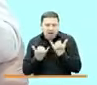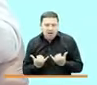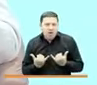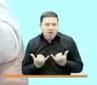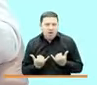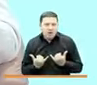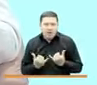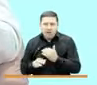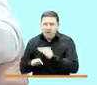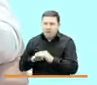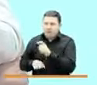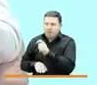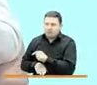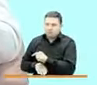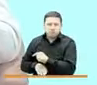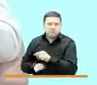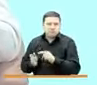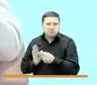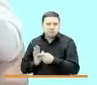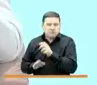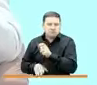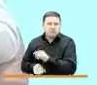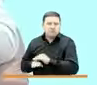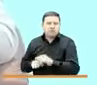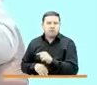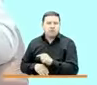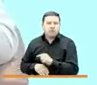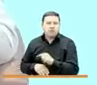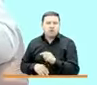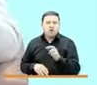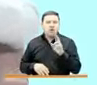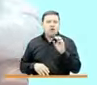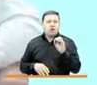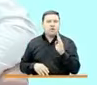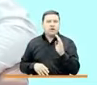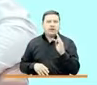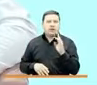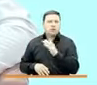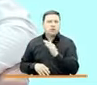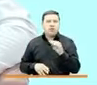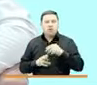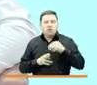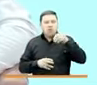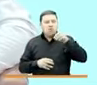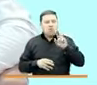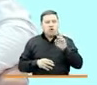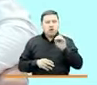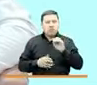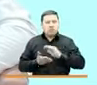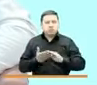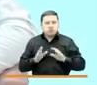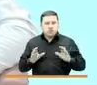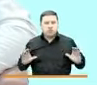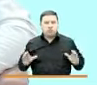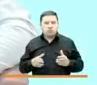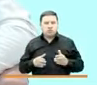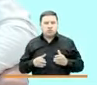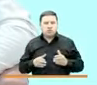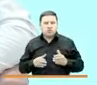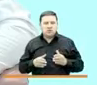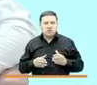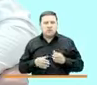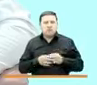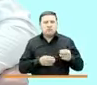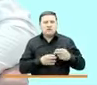a nuestro invitado que es Roberto Roberto Moreno es del sujeto de reparación colectiva de Esmeralda del